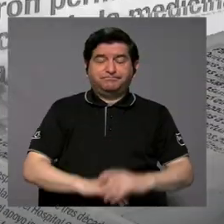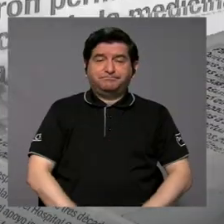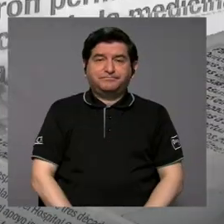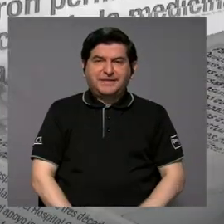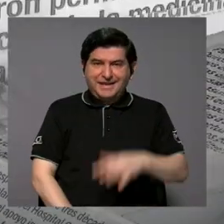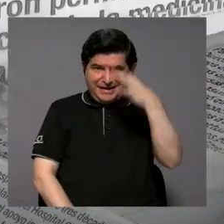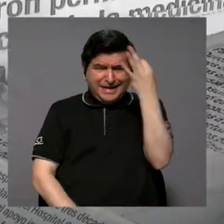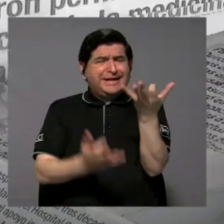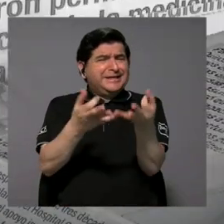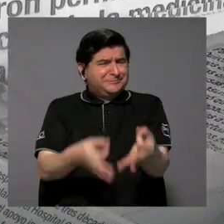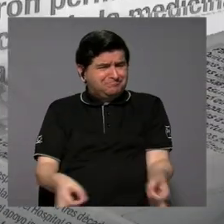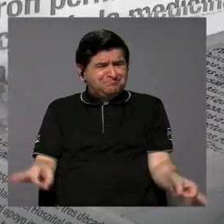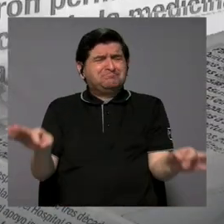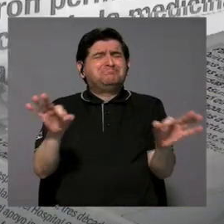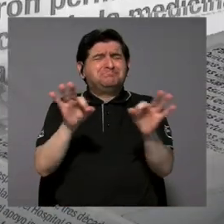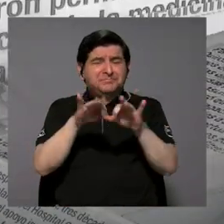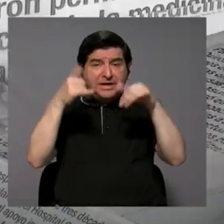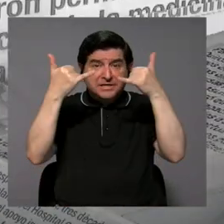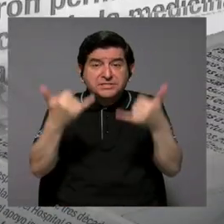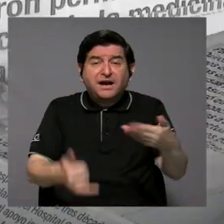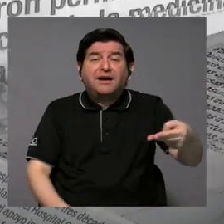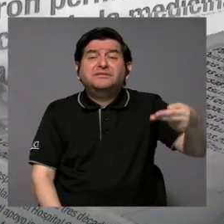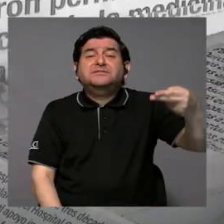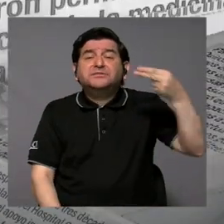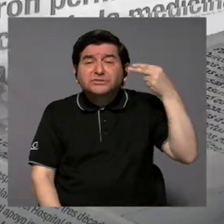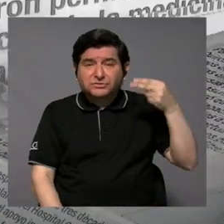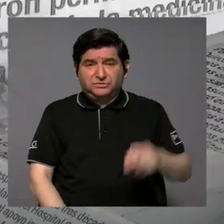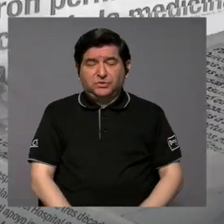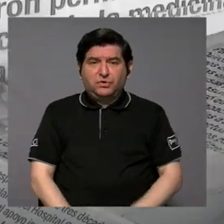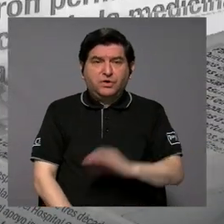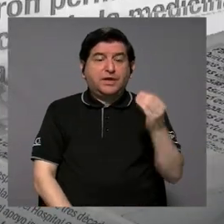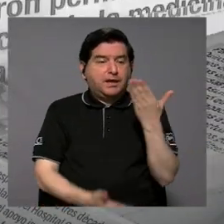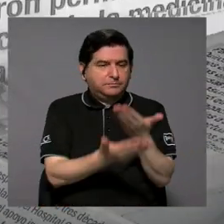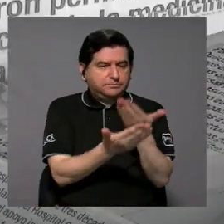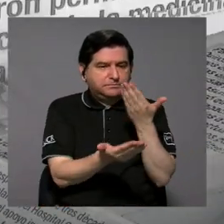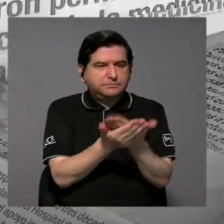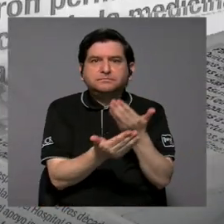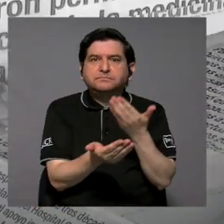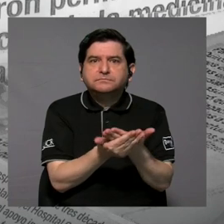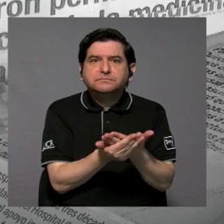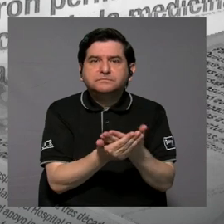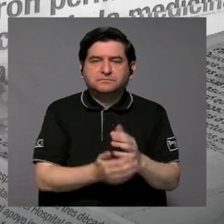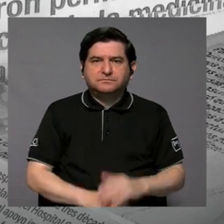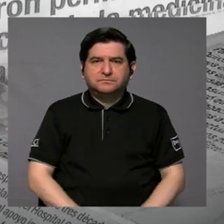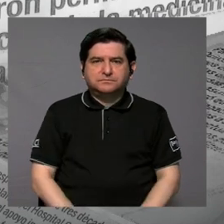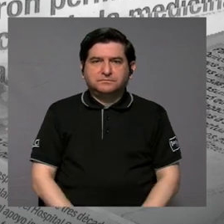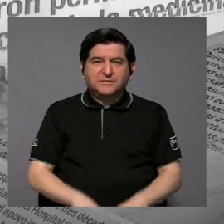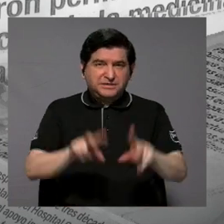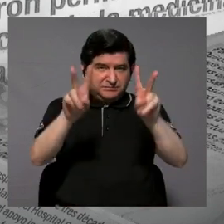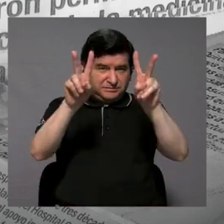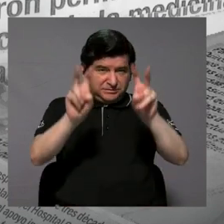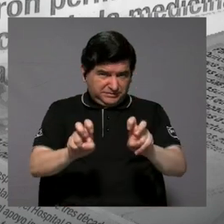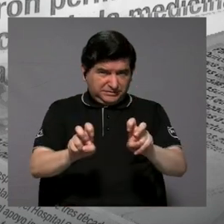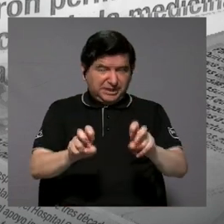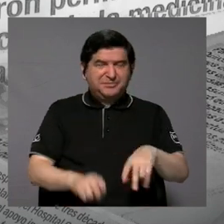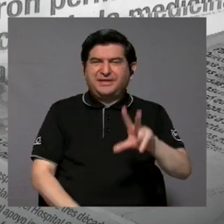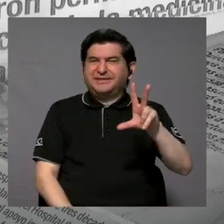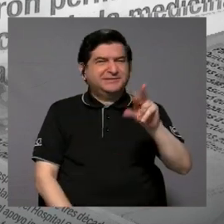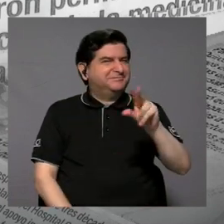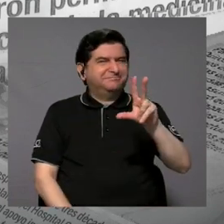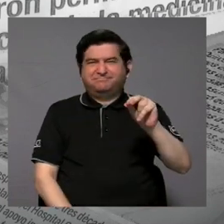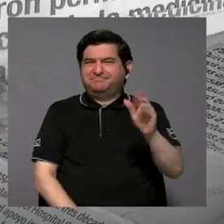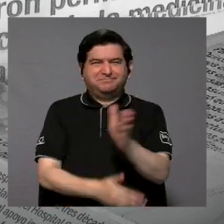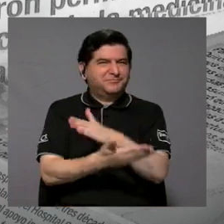Creemos que es fundamental, ya tenemos mucha historia y muchas evidencias de que las pruebas no